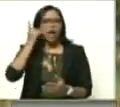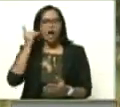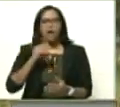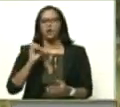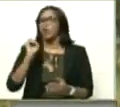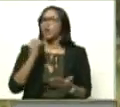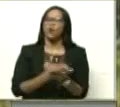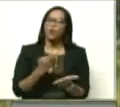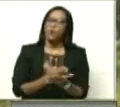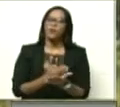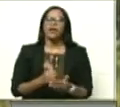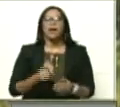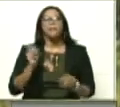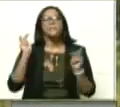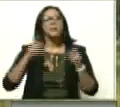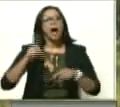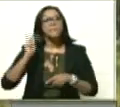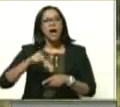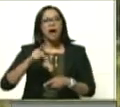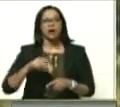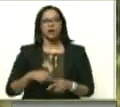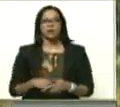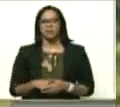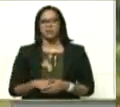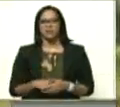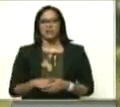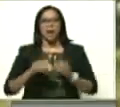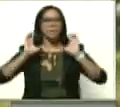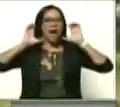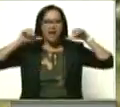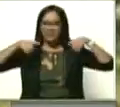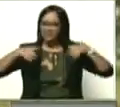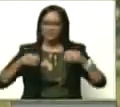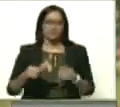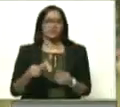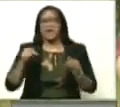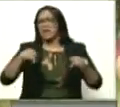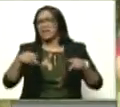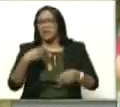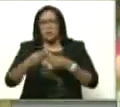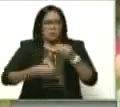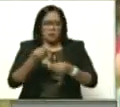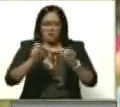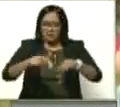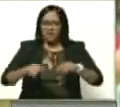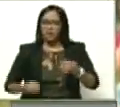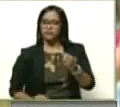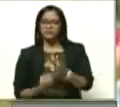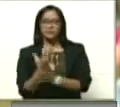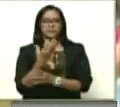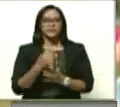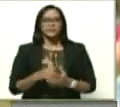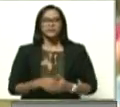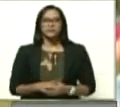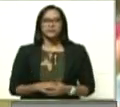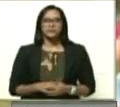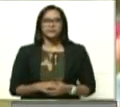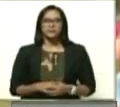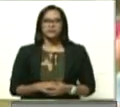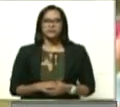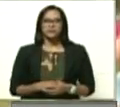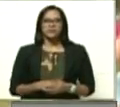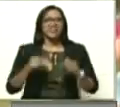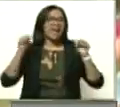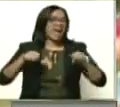yuca, papa, maíz. Aquí lo que uno siempre se da. Y aquí lo